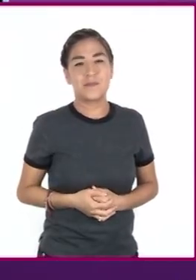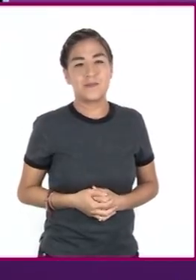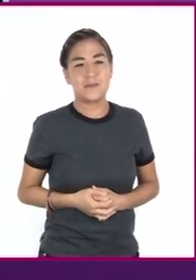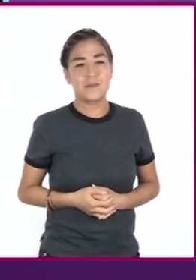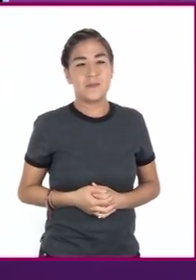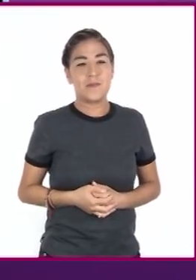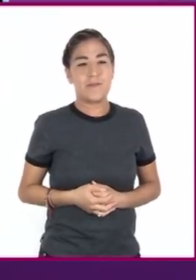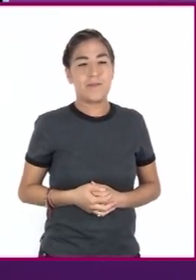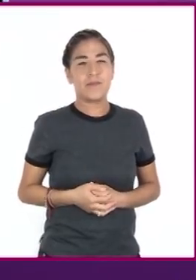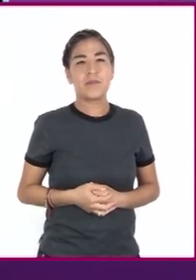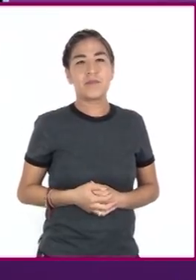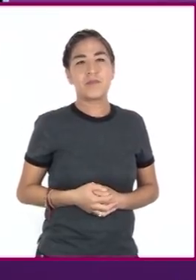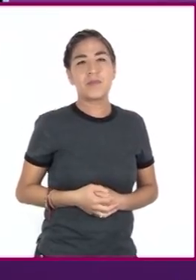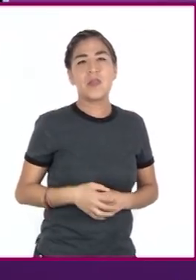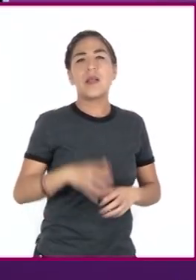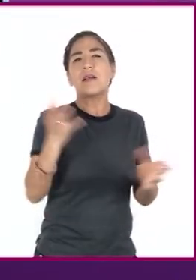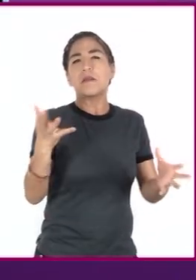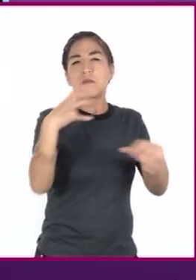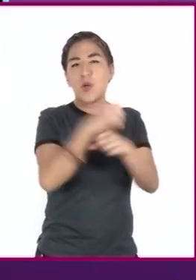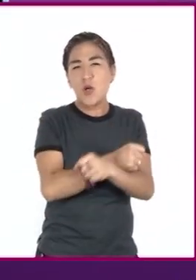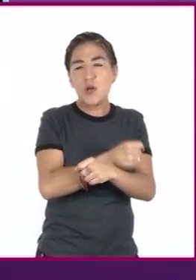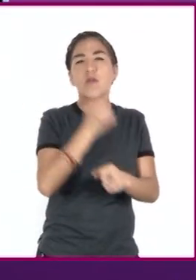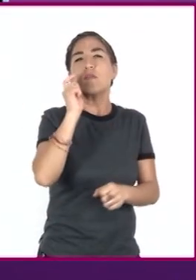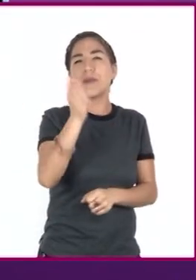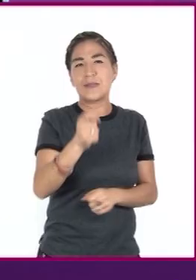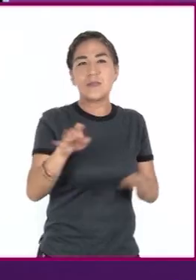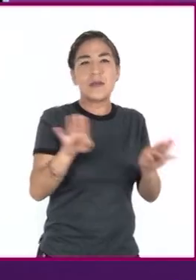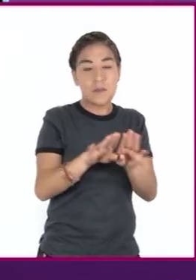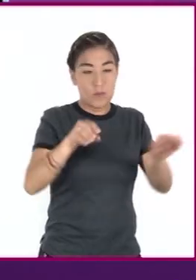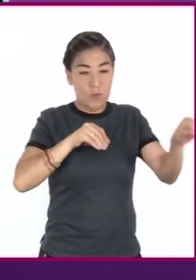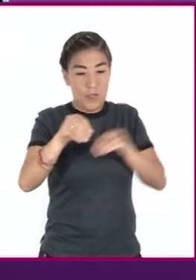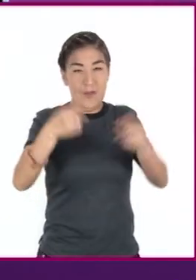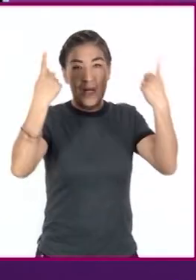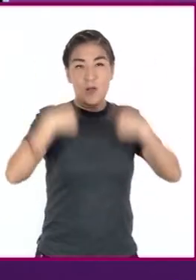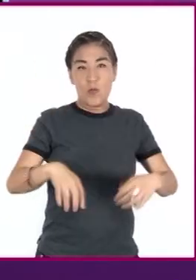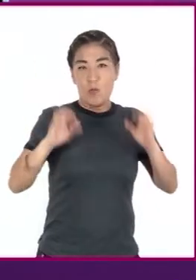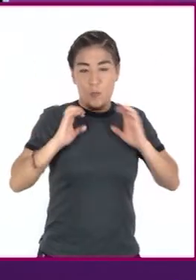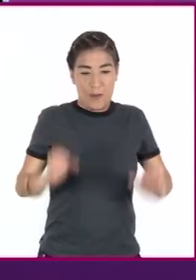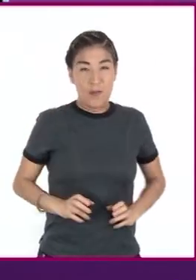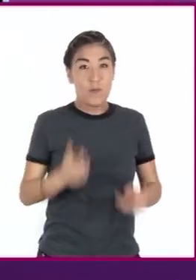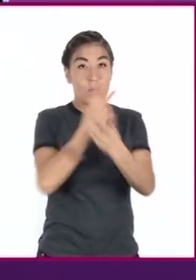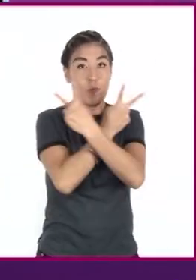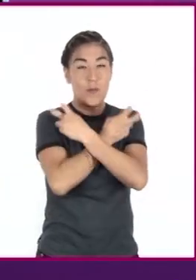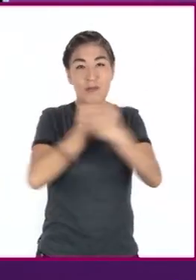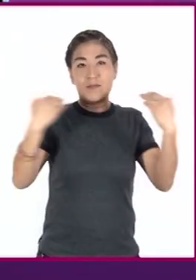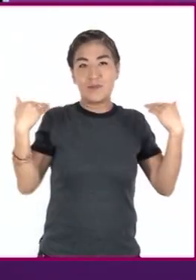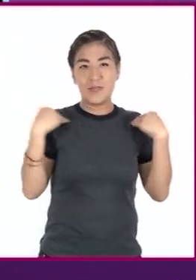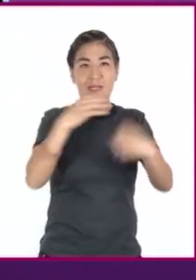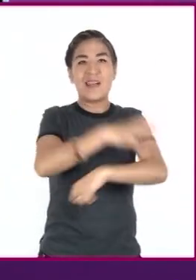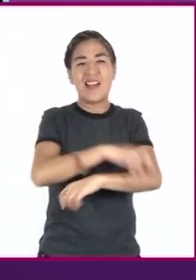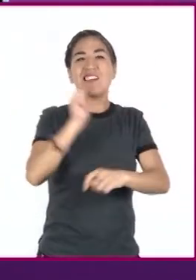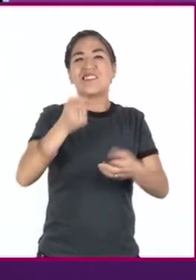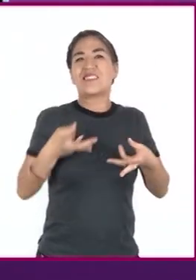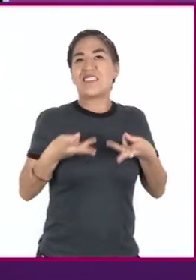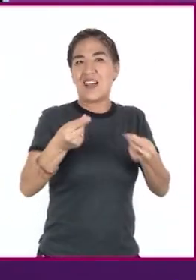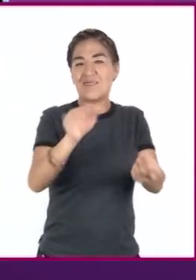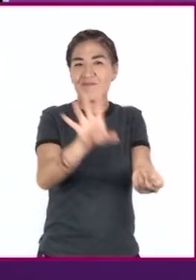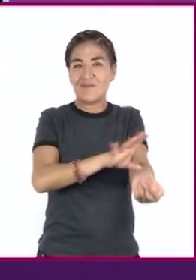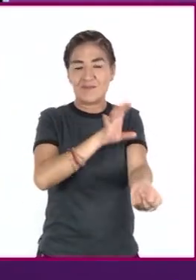Se define como cualquier movimiento producido por el sistema músculo-esquelético que exige un gasto energético.